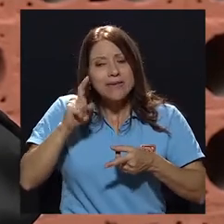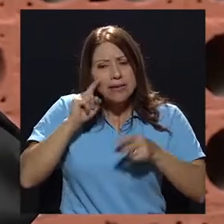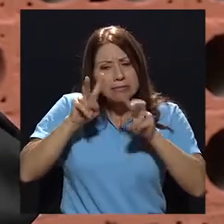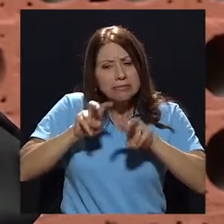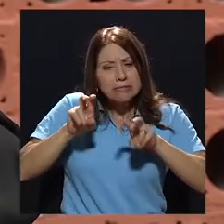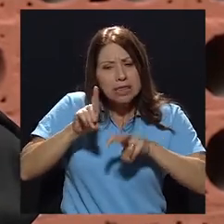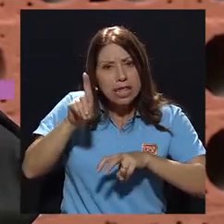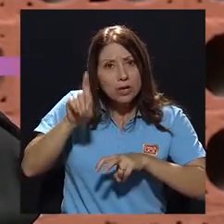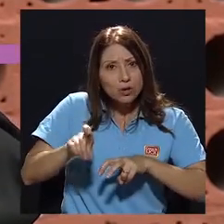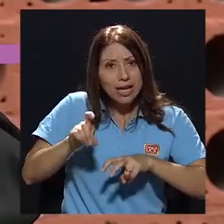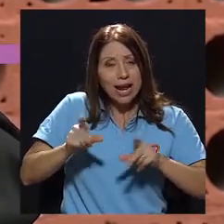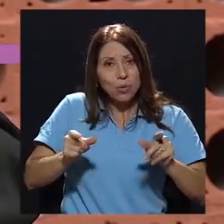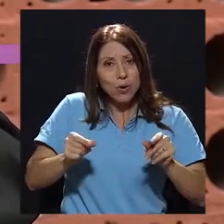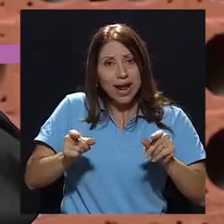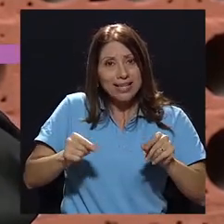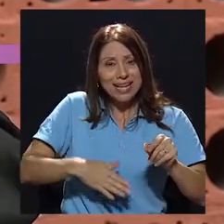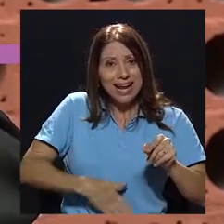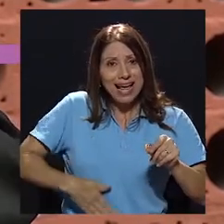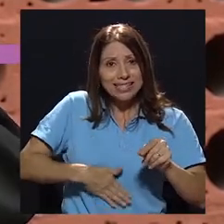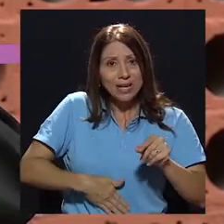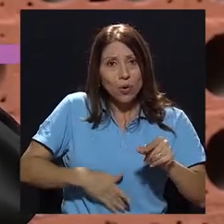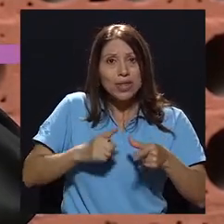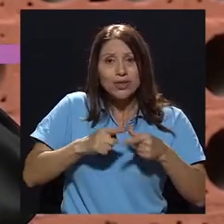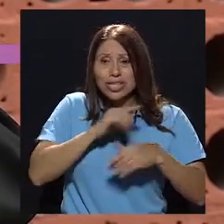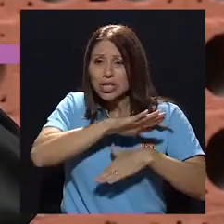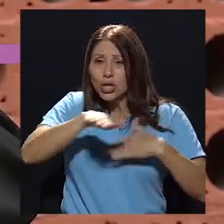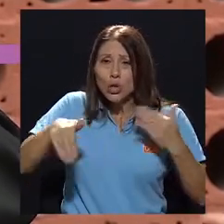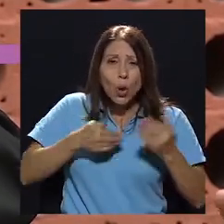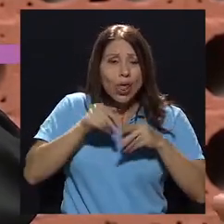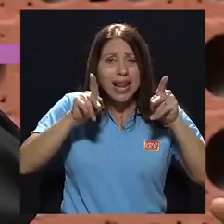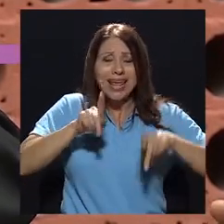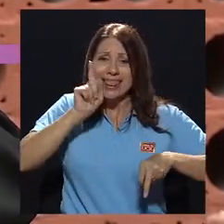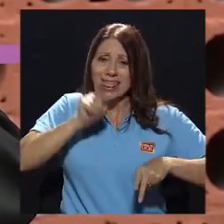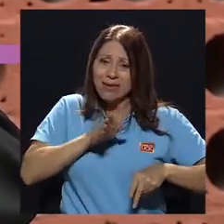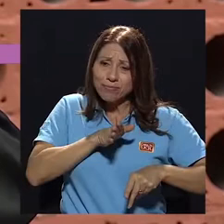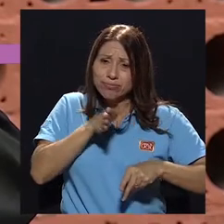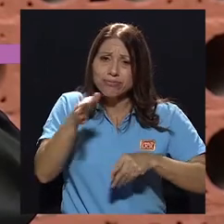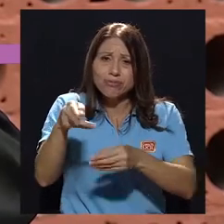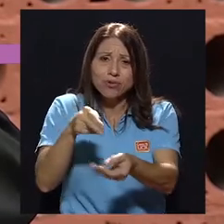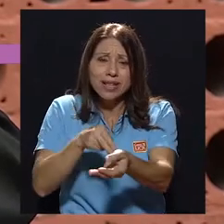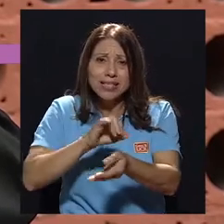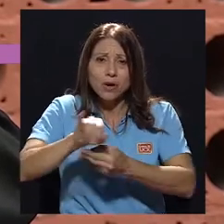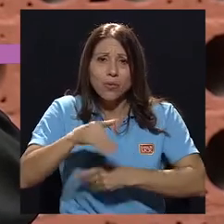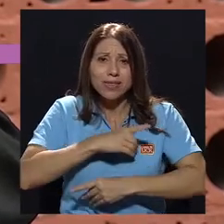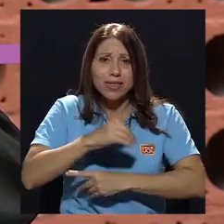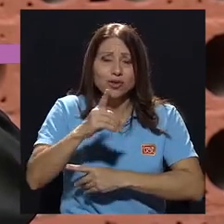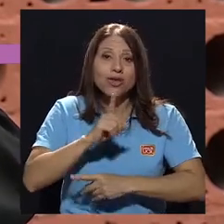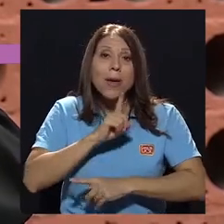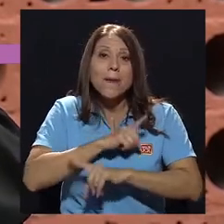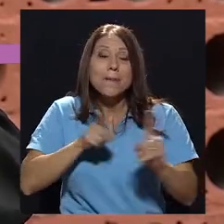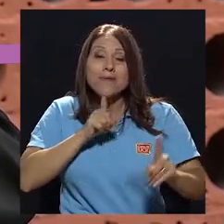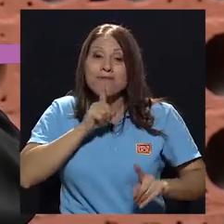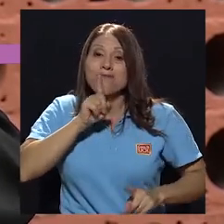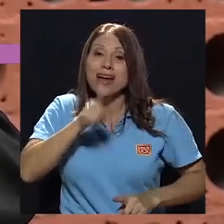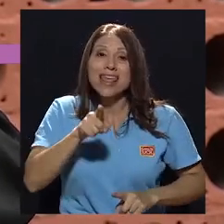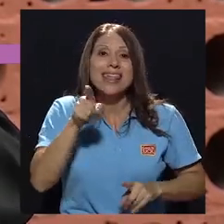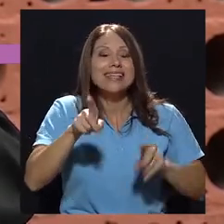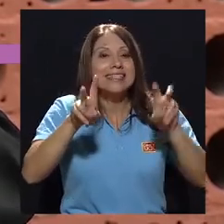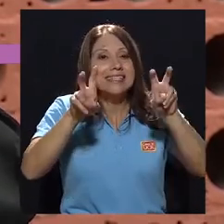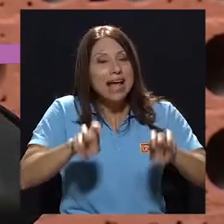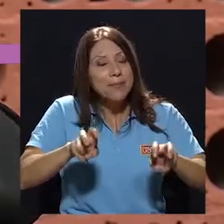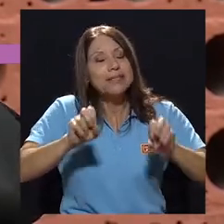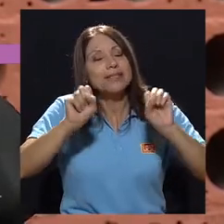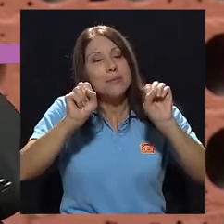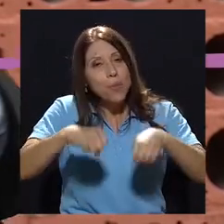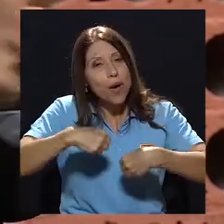cáncer gástrico en los barrios del sur, toda la gente va a tener que ir al Hospital San Juan de Dios, cuando en realidad ese es un examen que